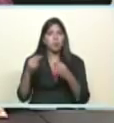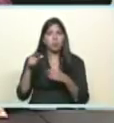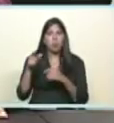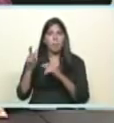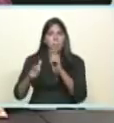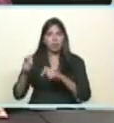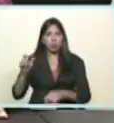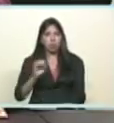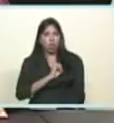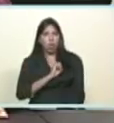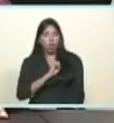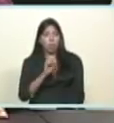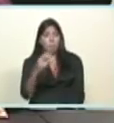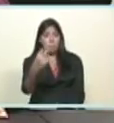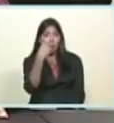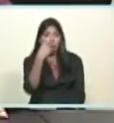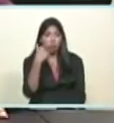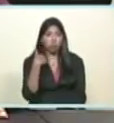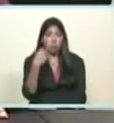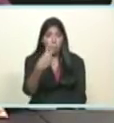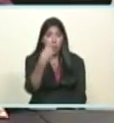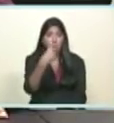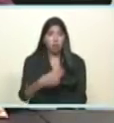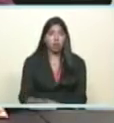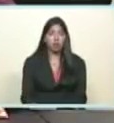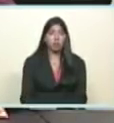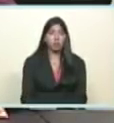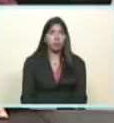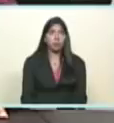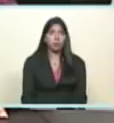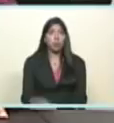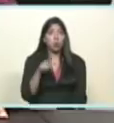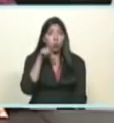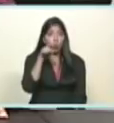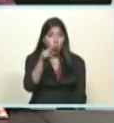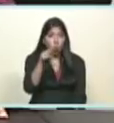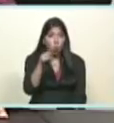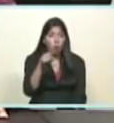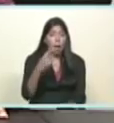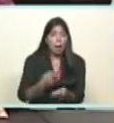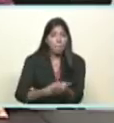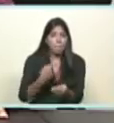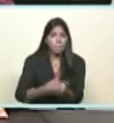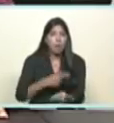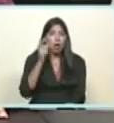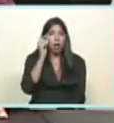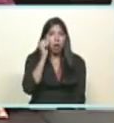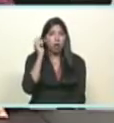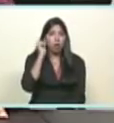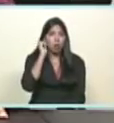a veces se angustian compañeros mírenme a los ojos usted querido hermano hermana